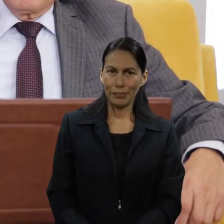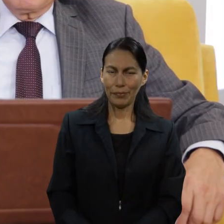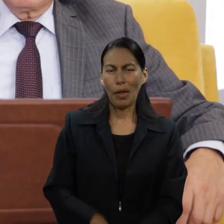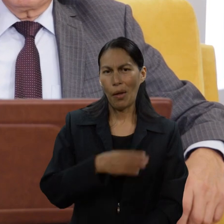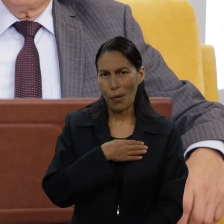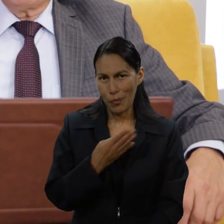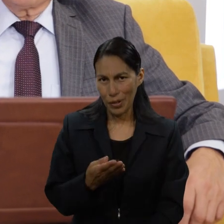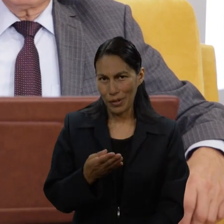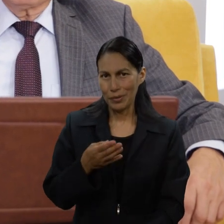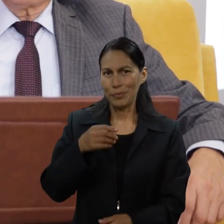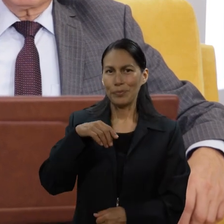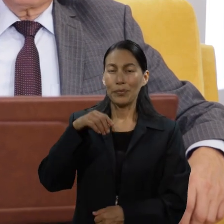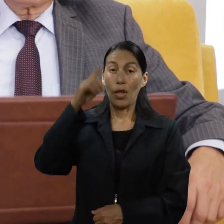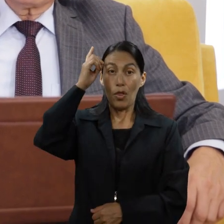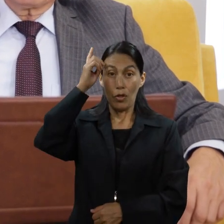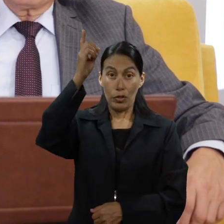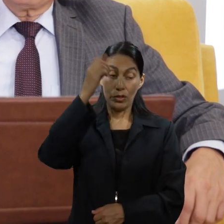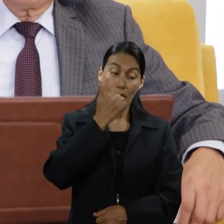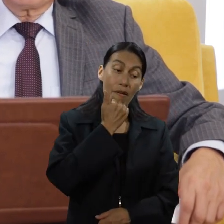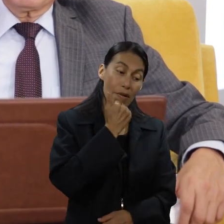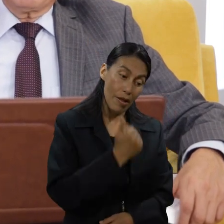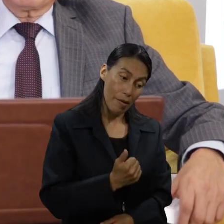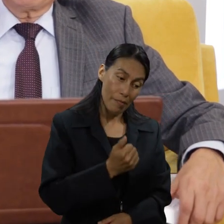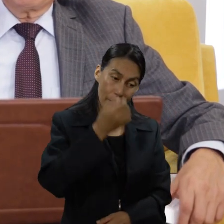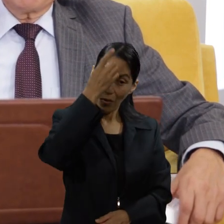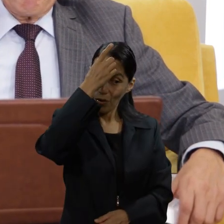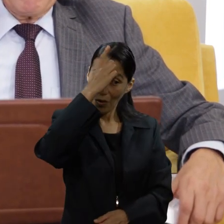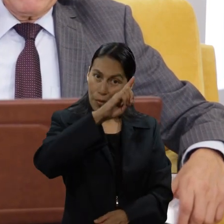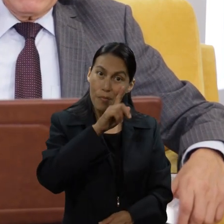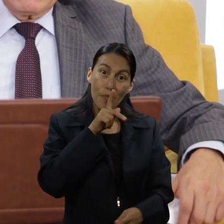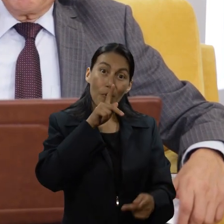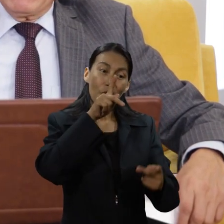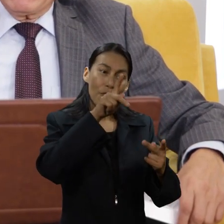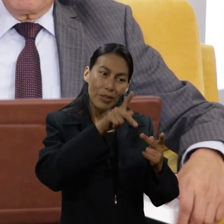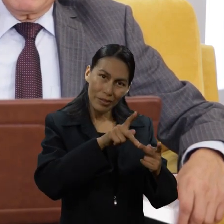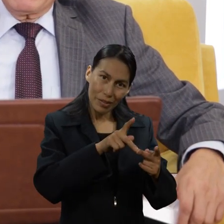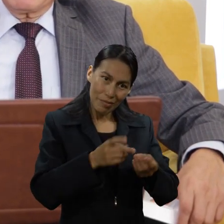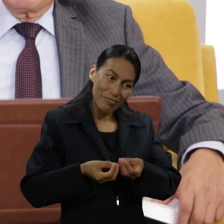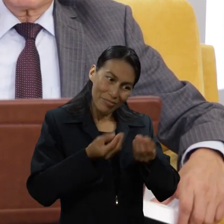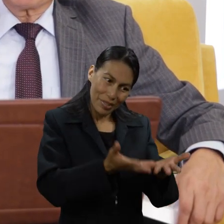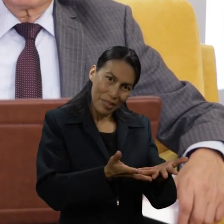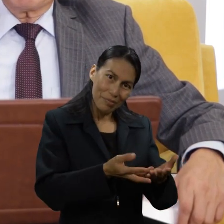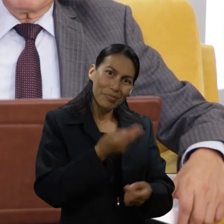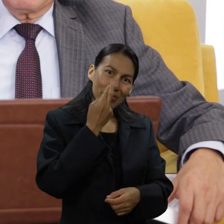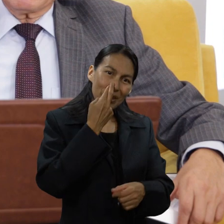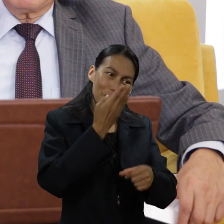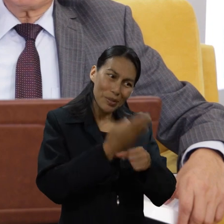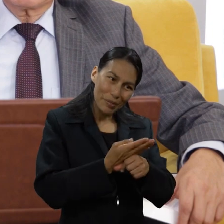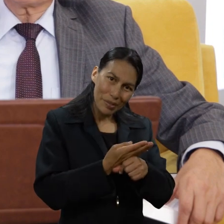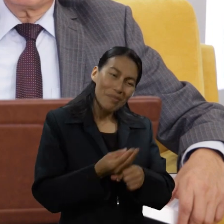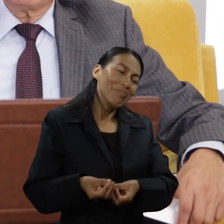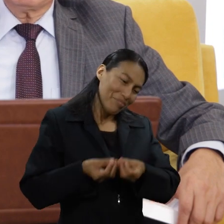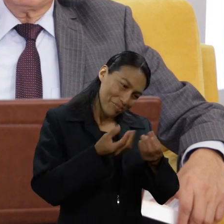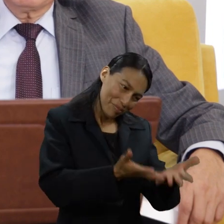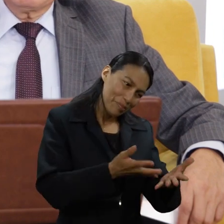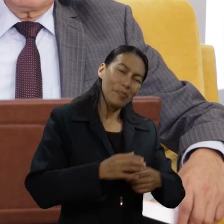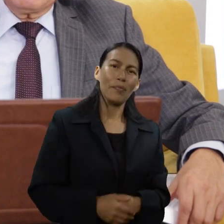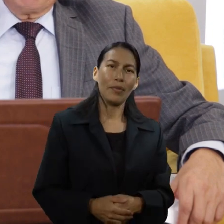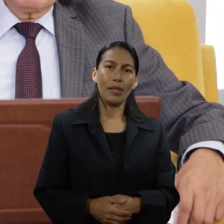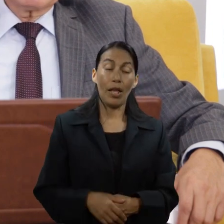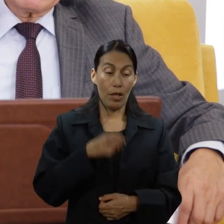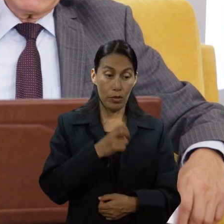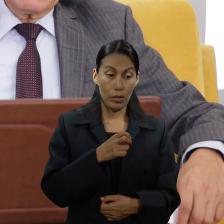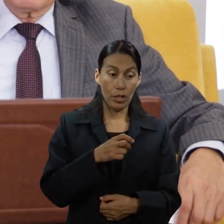Bueno, el don profético que Dios le da a Abraham también le da una gran responsabilidad y es transmitir